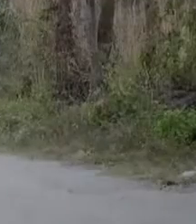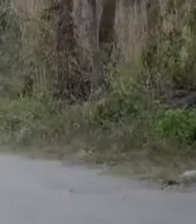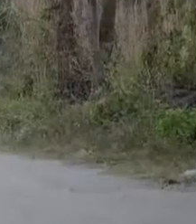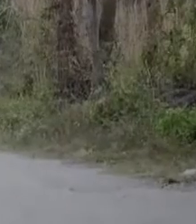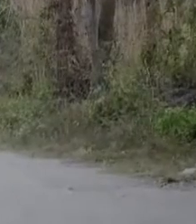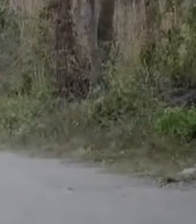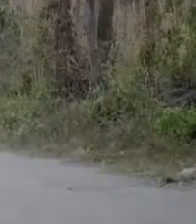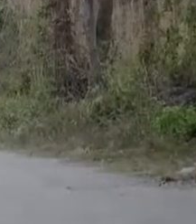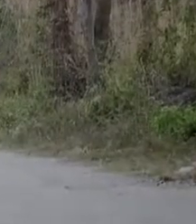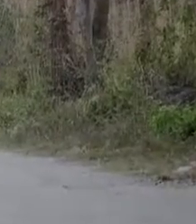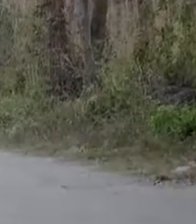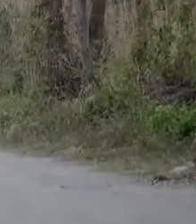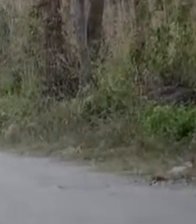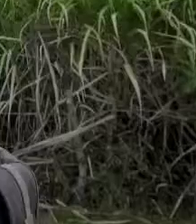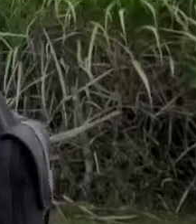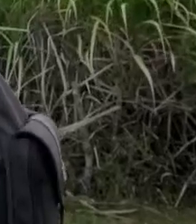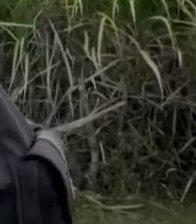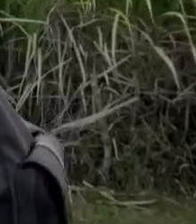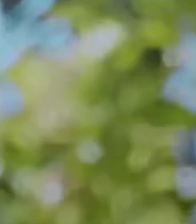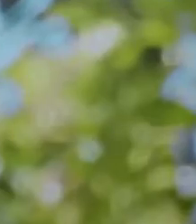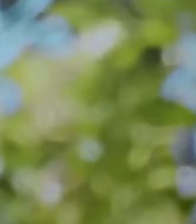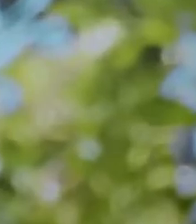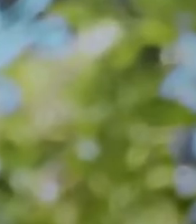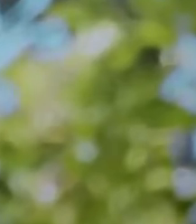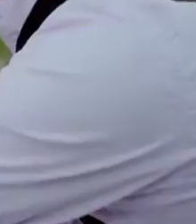Aquí la mano la pasa Macanudo, Valero.